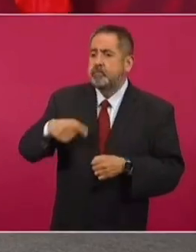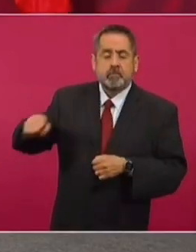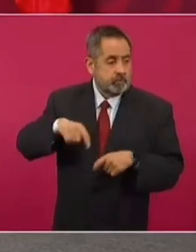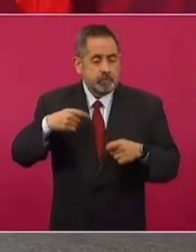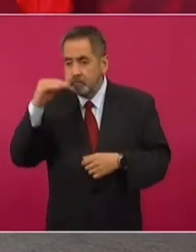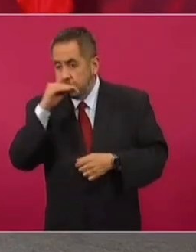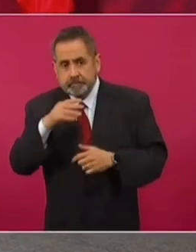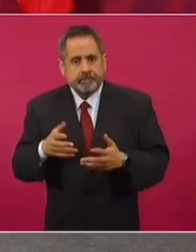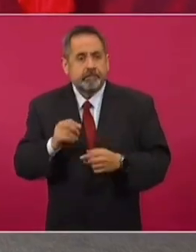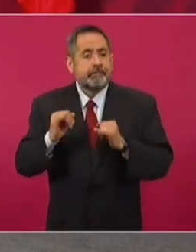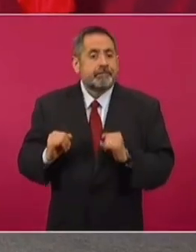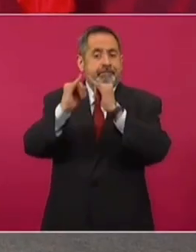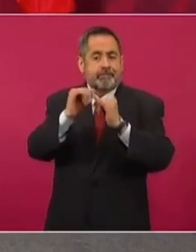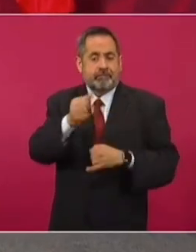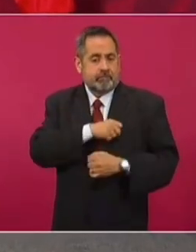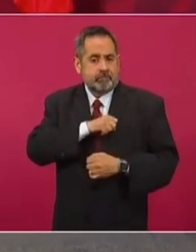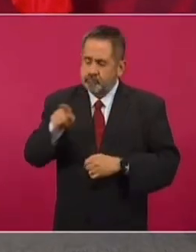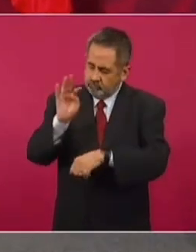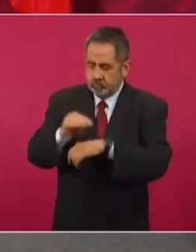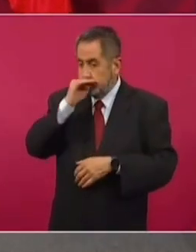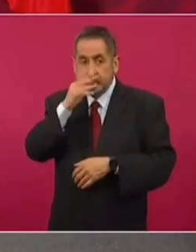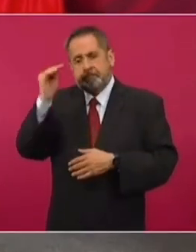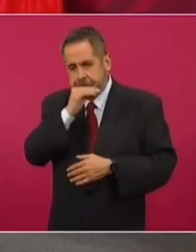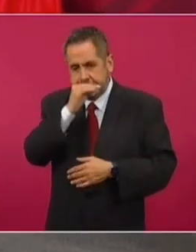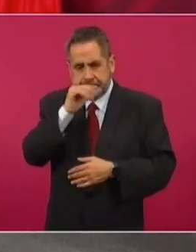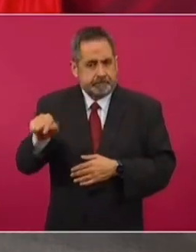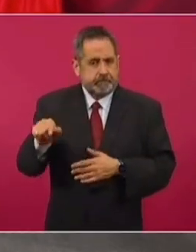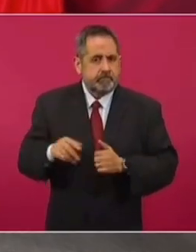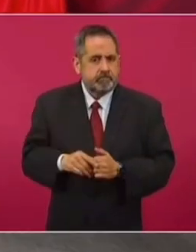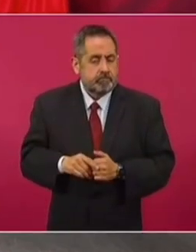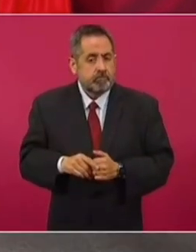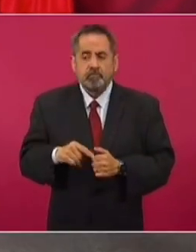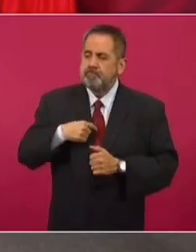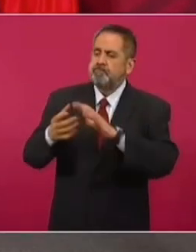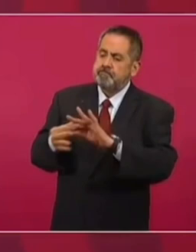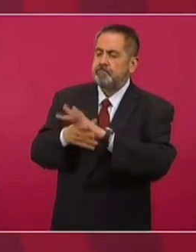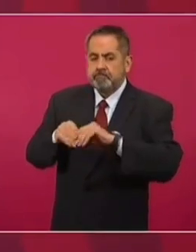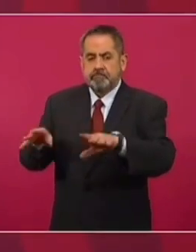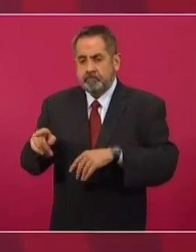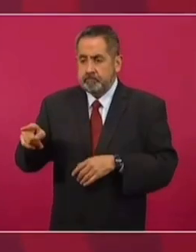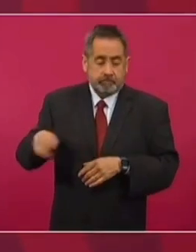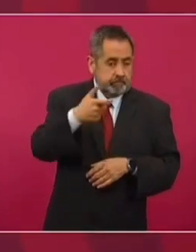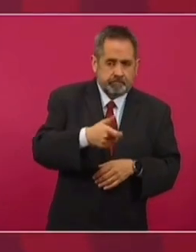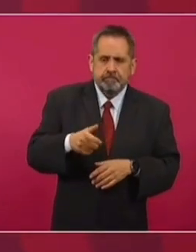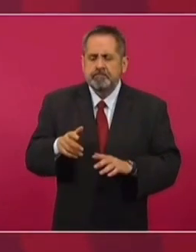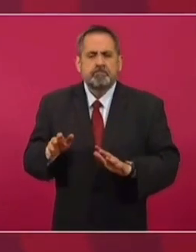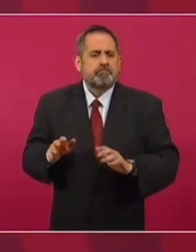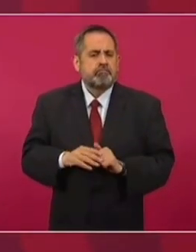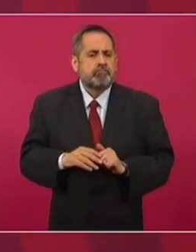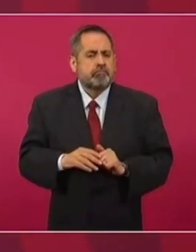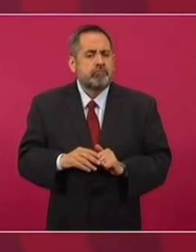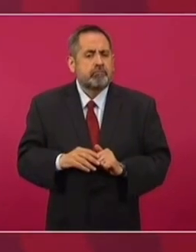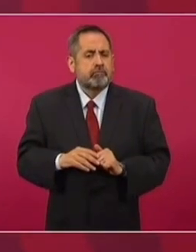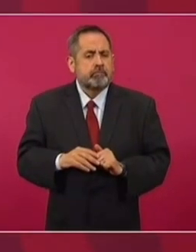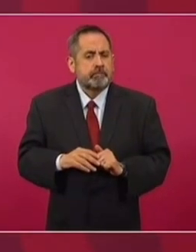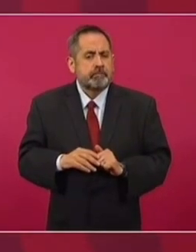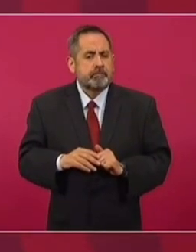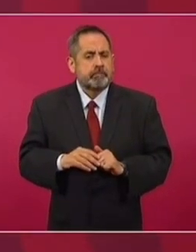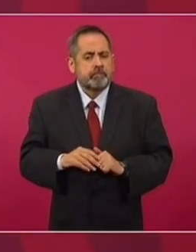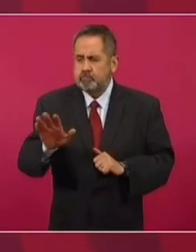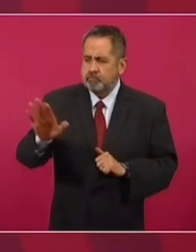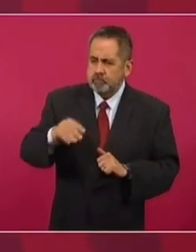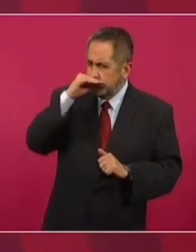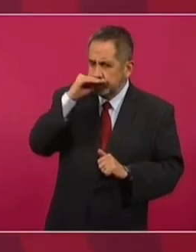en los institutos de salud. Porque ahí le están explicando a la gente, cuando va a pagar, de que es